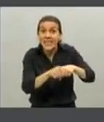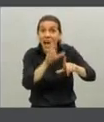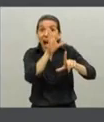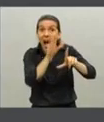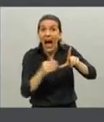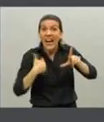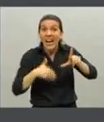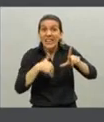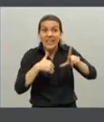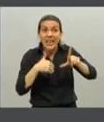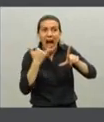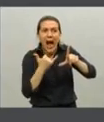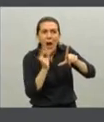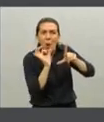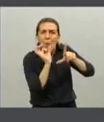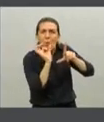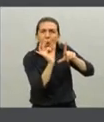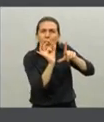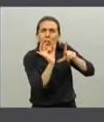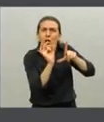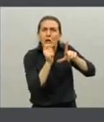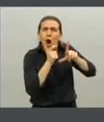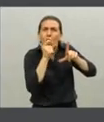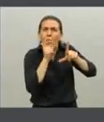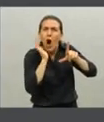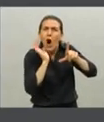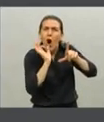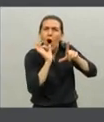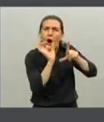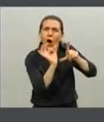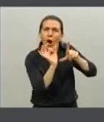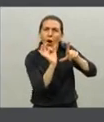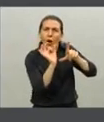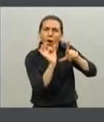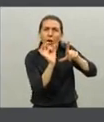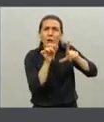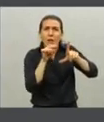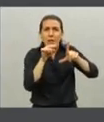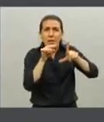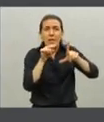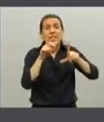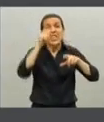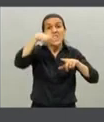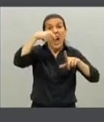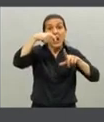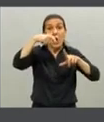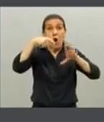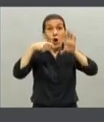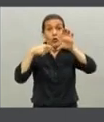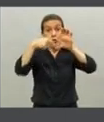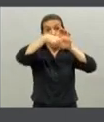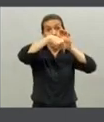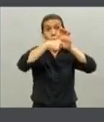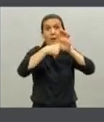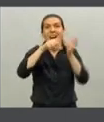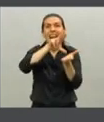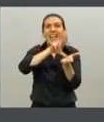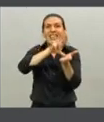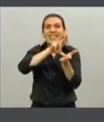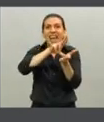Tiene un puntito en rojo allí en el sur del Chaco, donde está Resistencia,